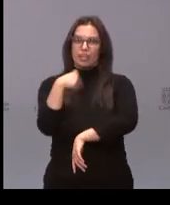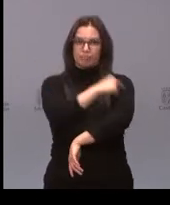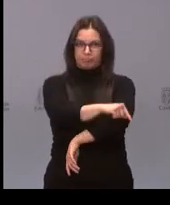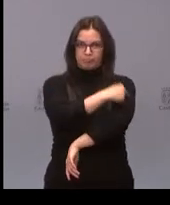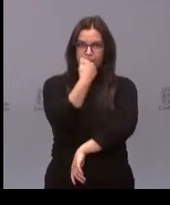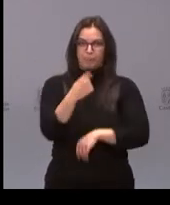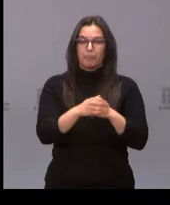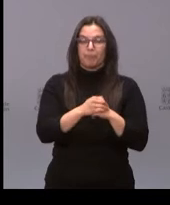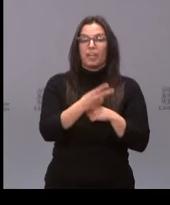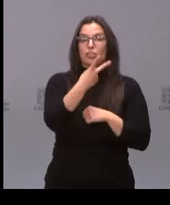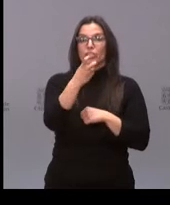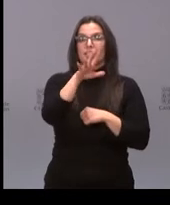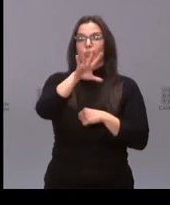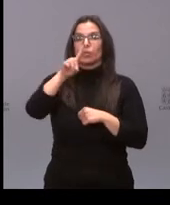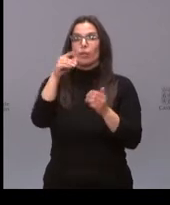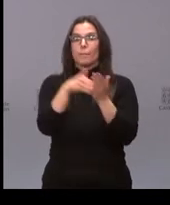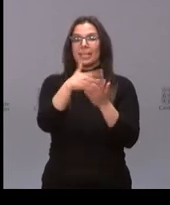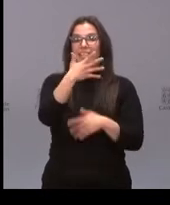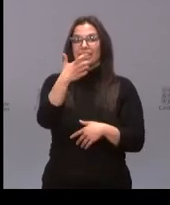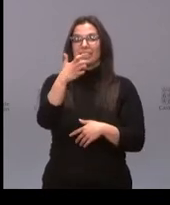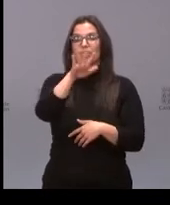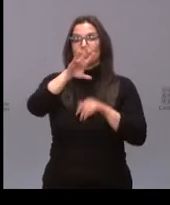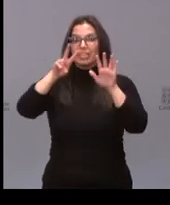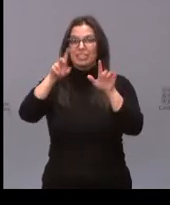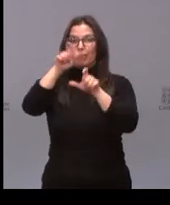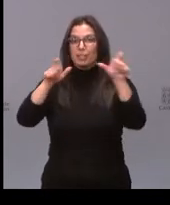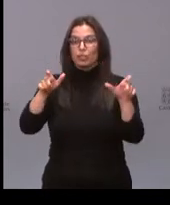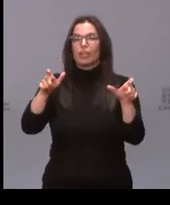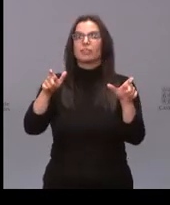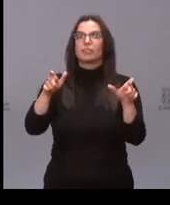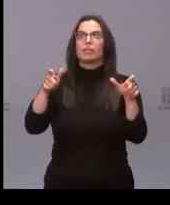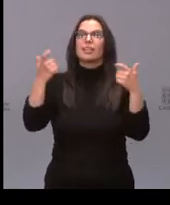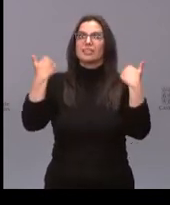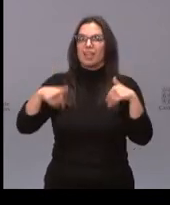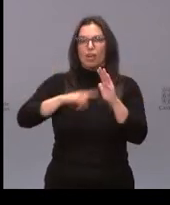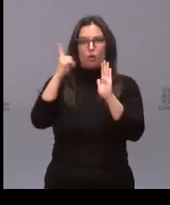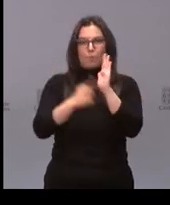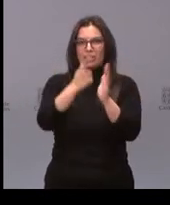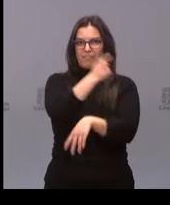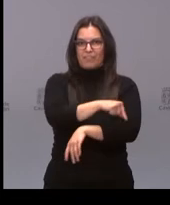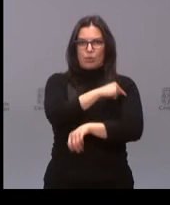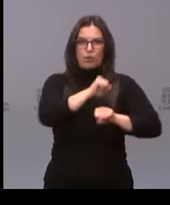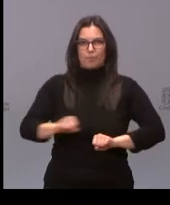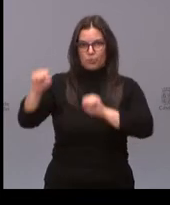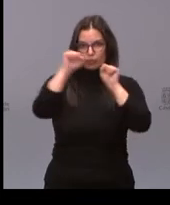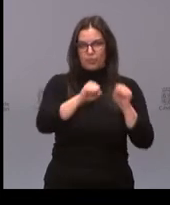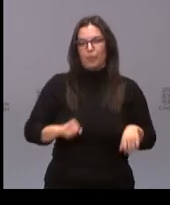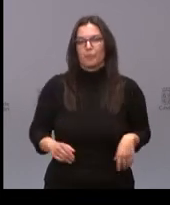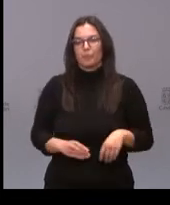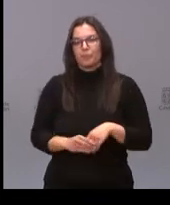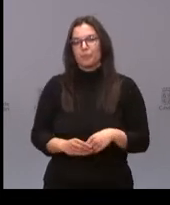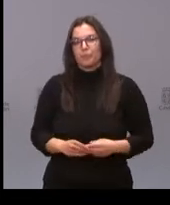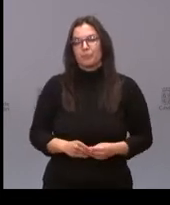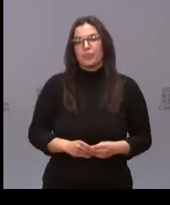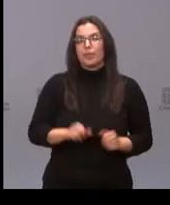y a 251.557 personas con la pauta completa de vacunación. Tenemos